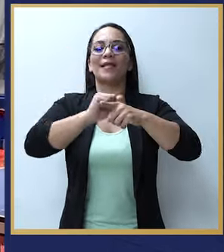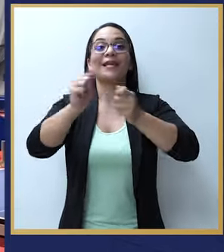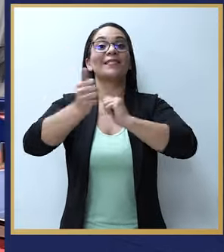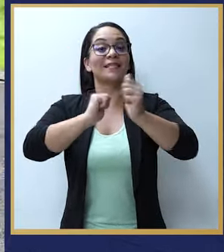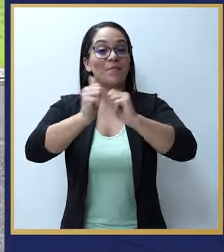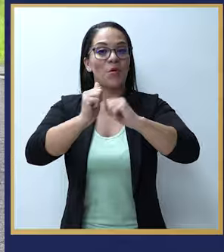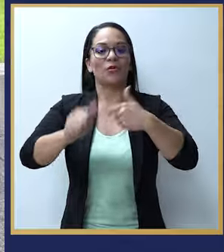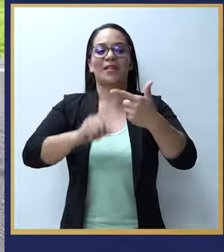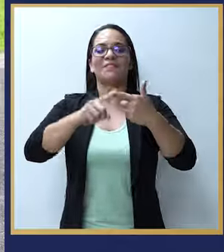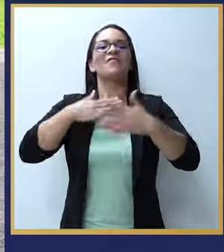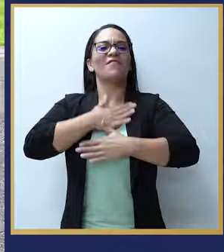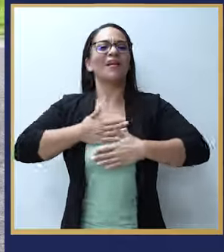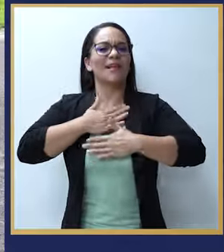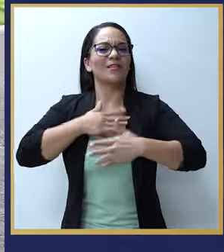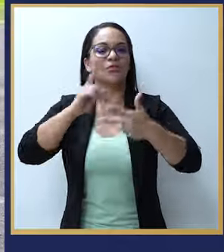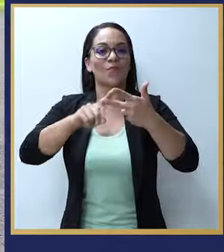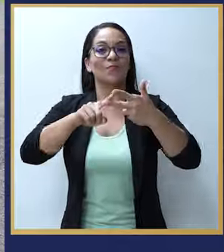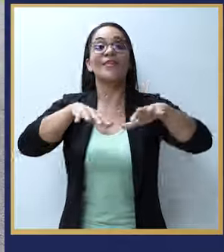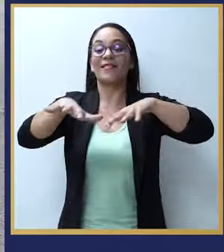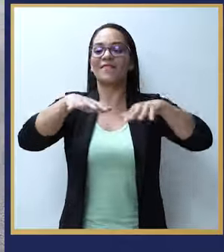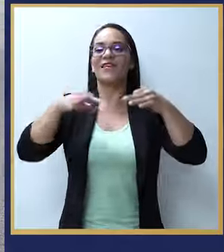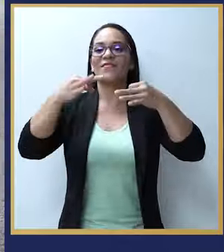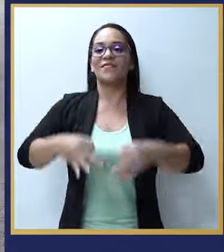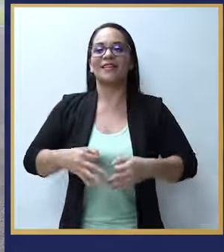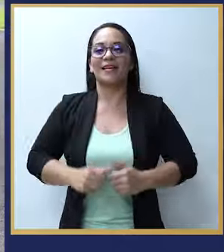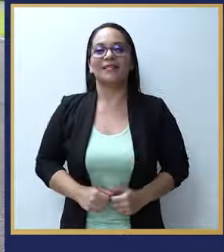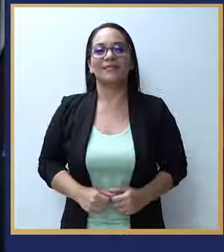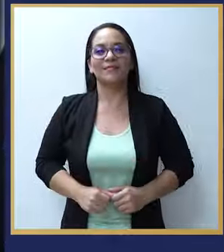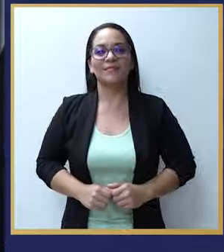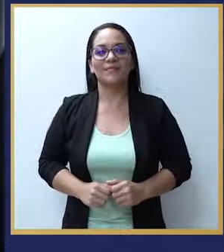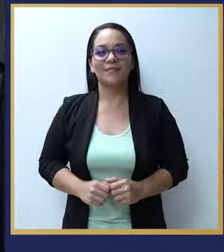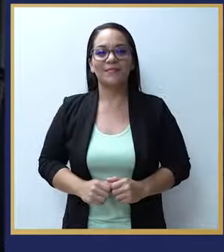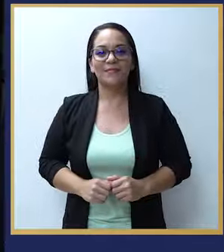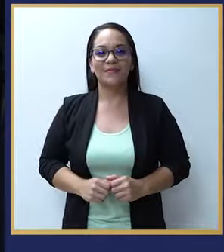práctica del deporte, la recreación y la actividad física.